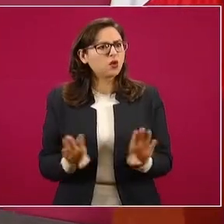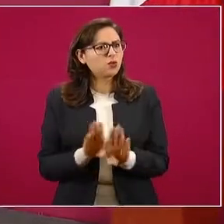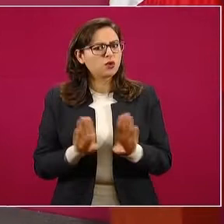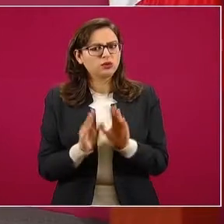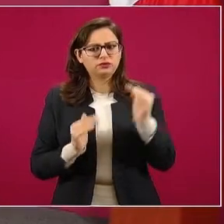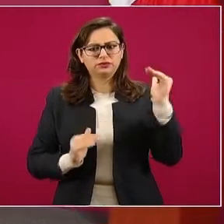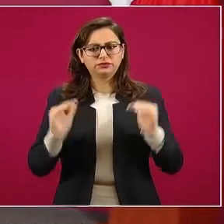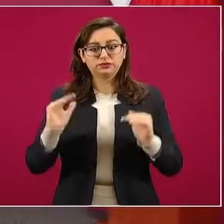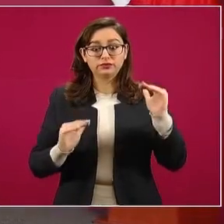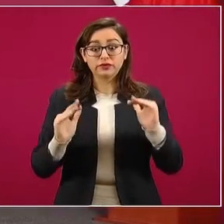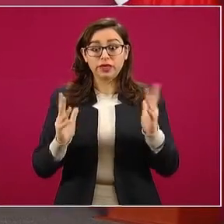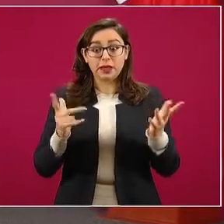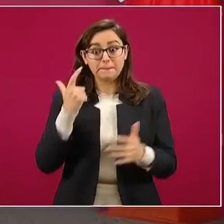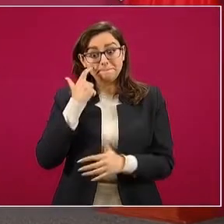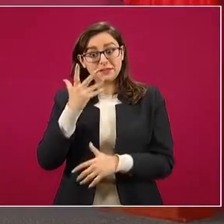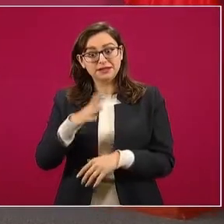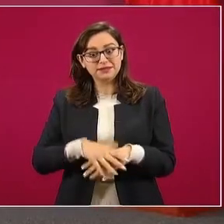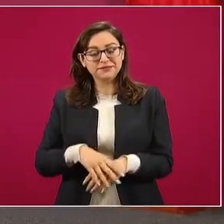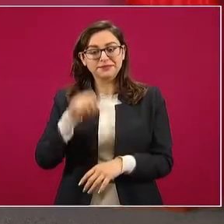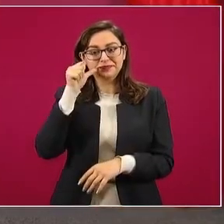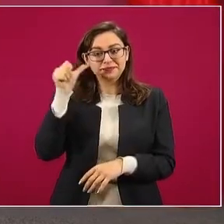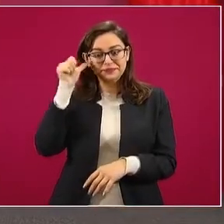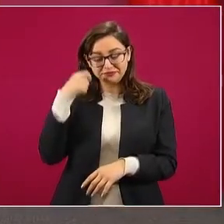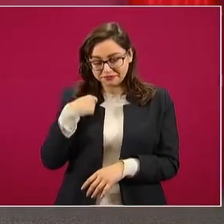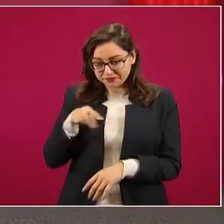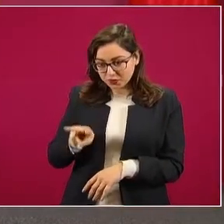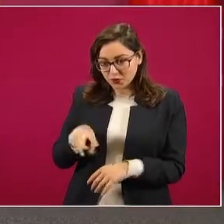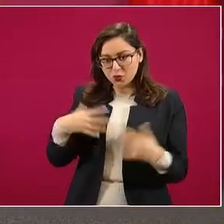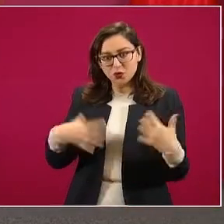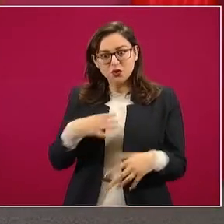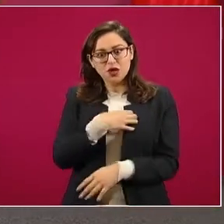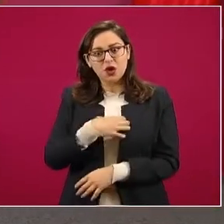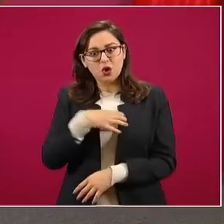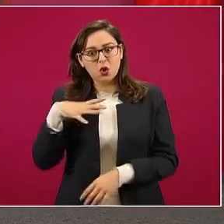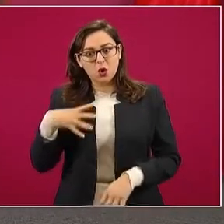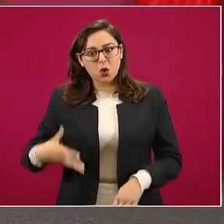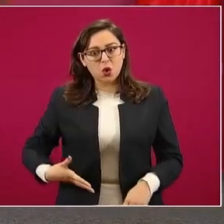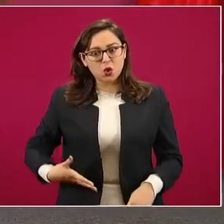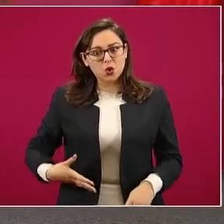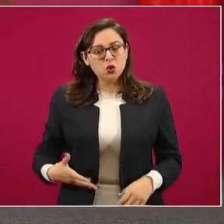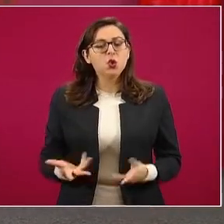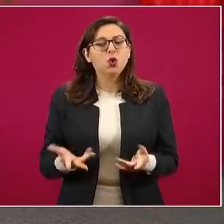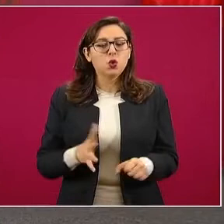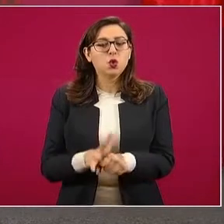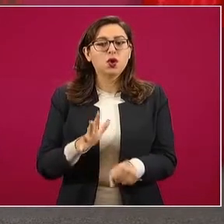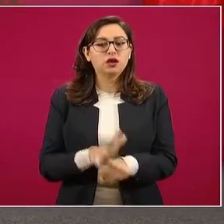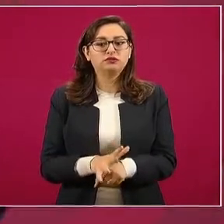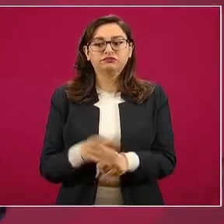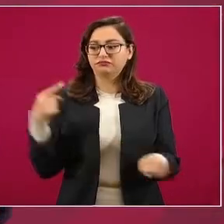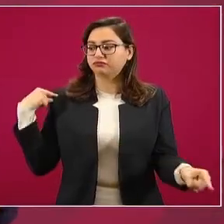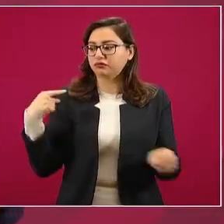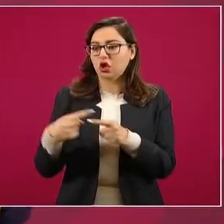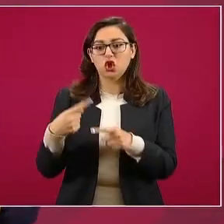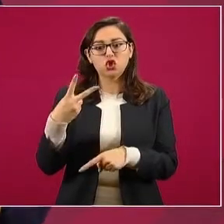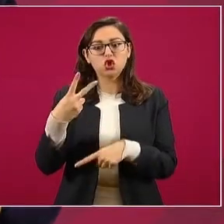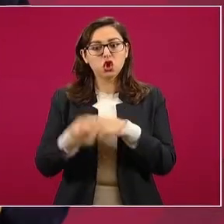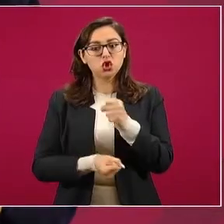el orgullo que me dio decir que en dos años